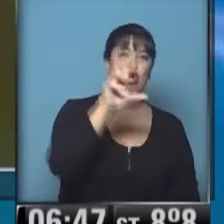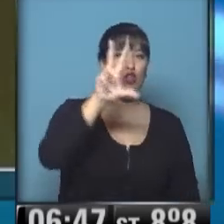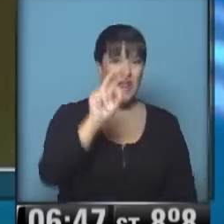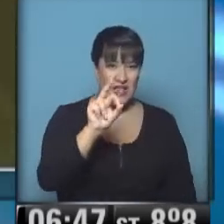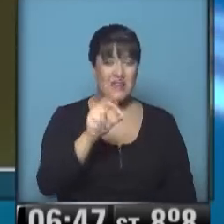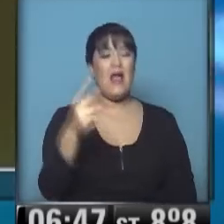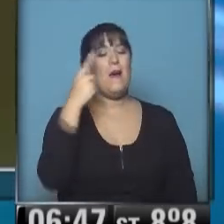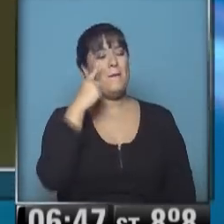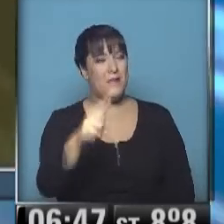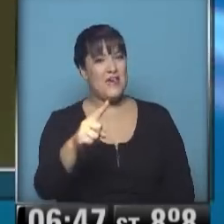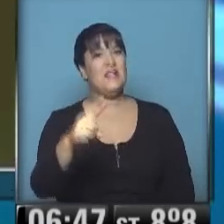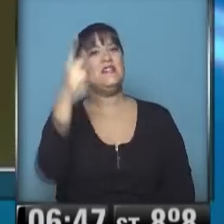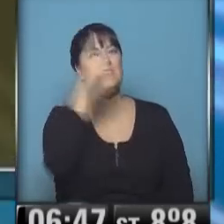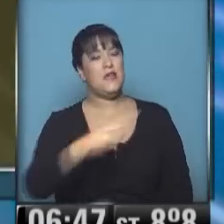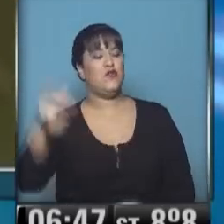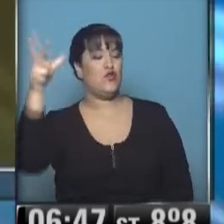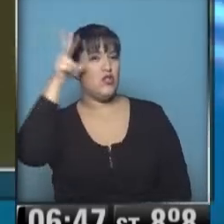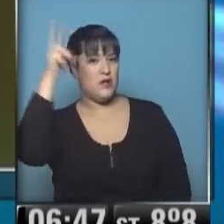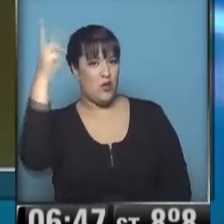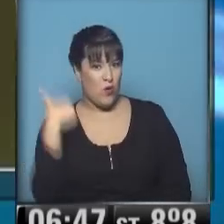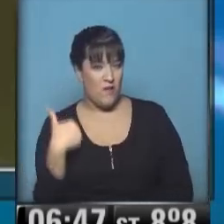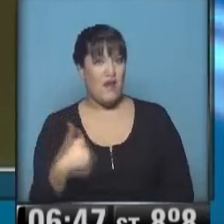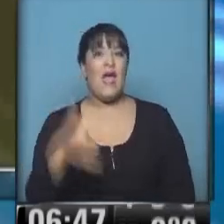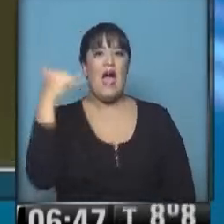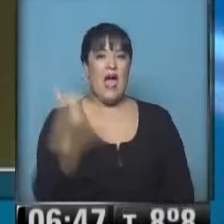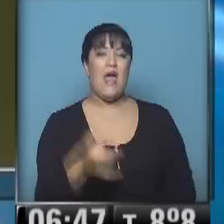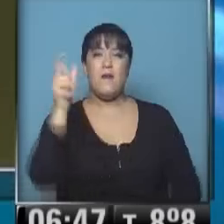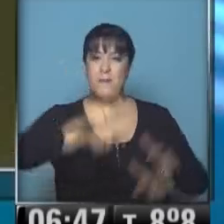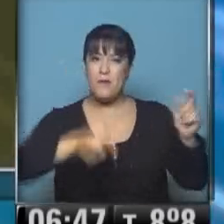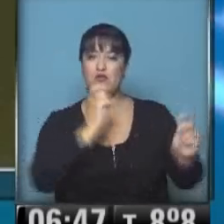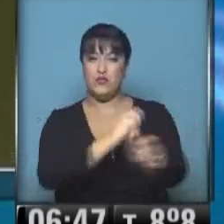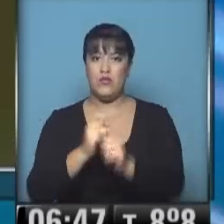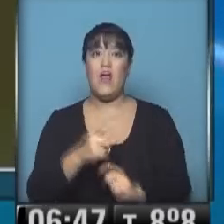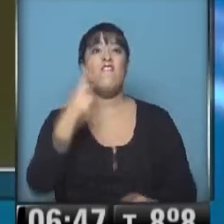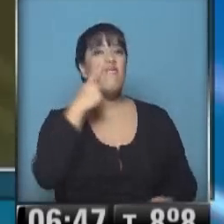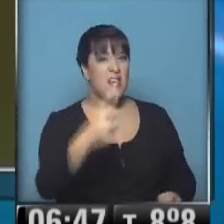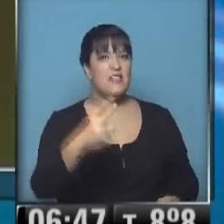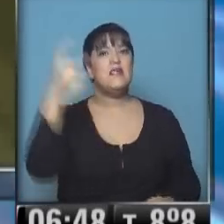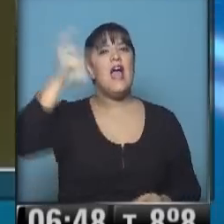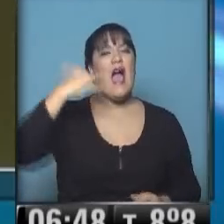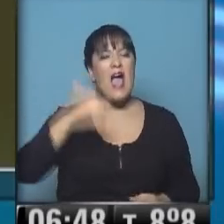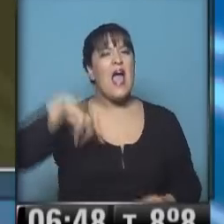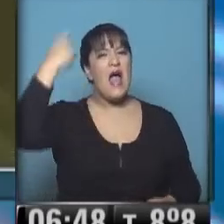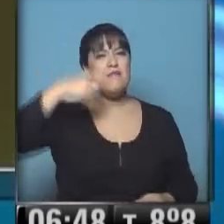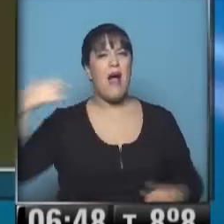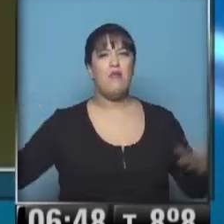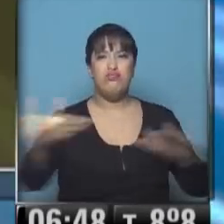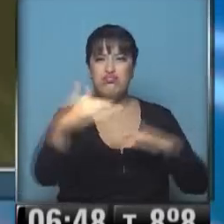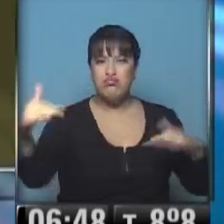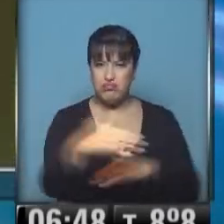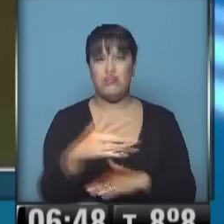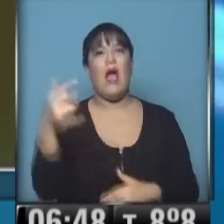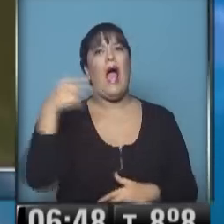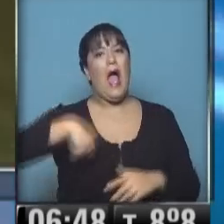Corrientes también con obra. Recuerden que habitualmente cruzan animales silvestres en la ruta 12, en corrientes, emisiones, algunos en vías de